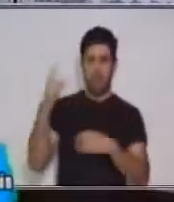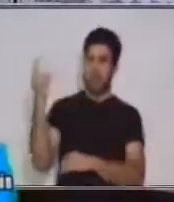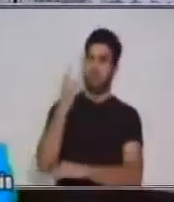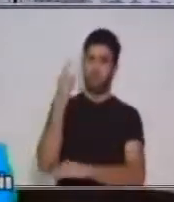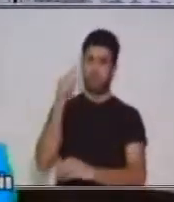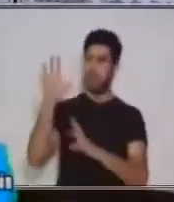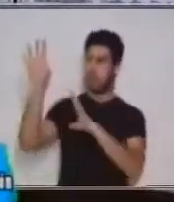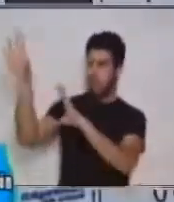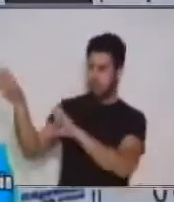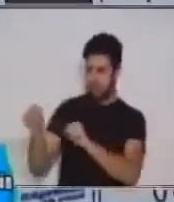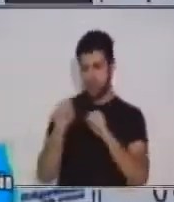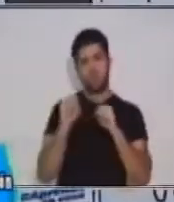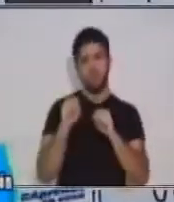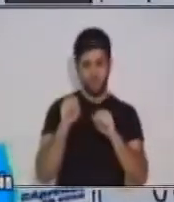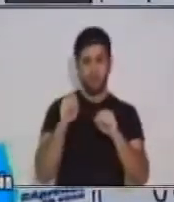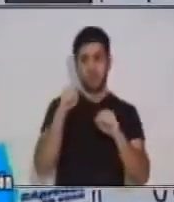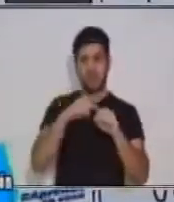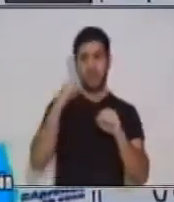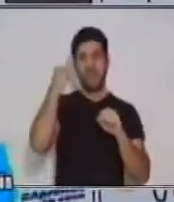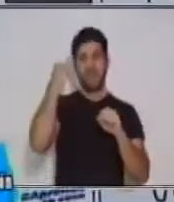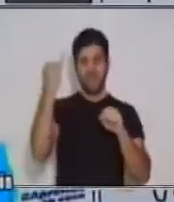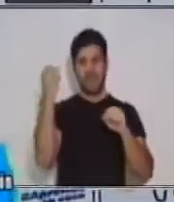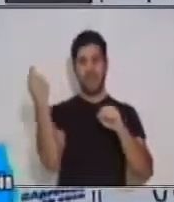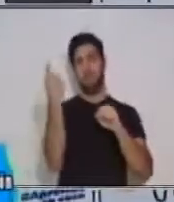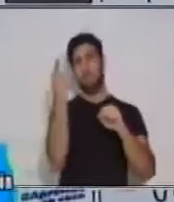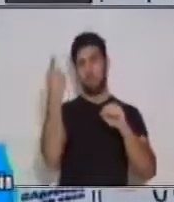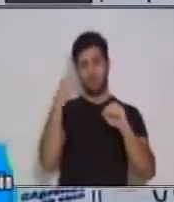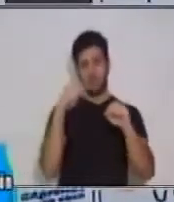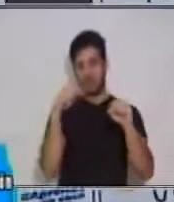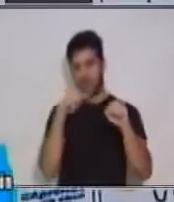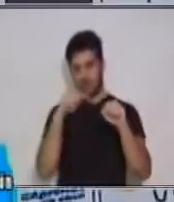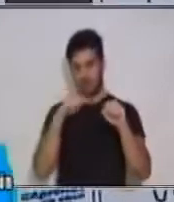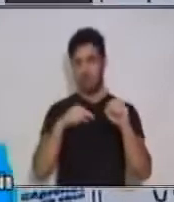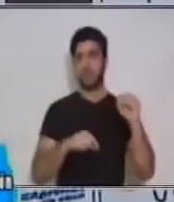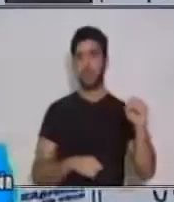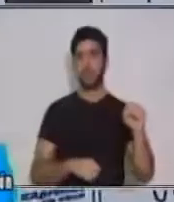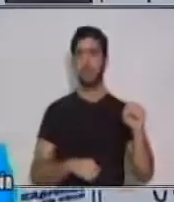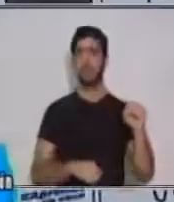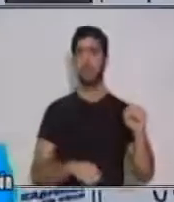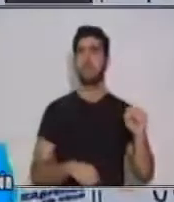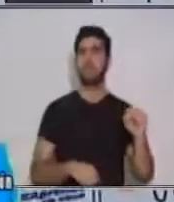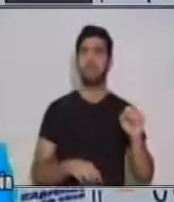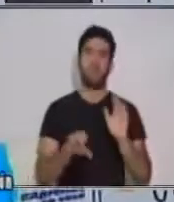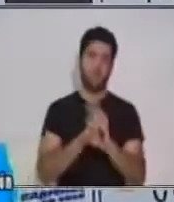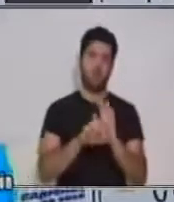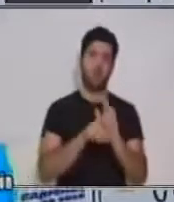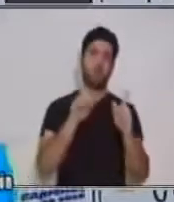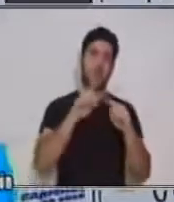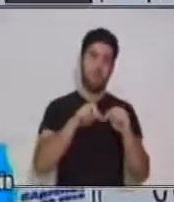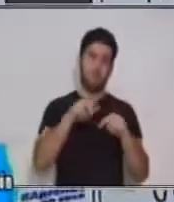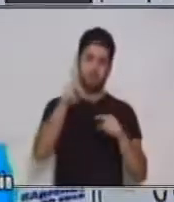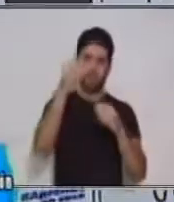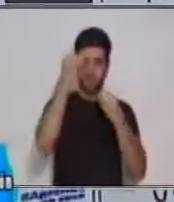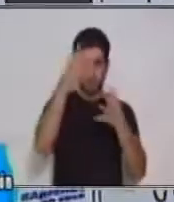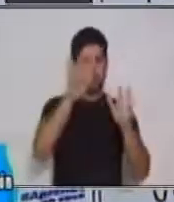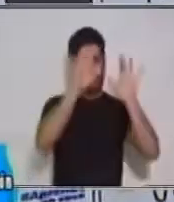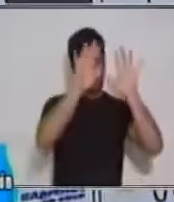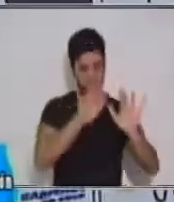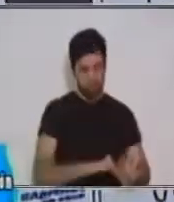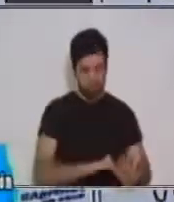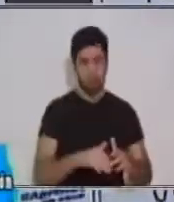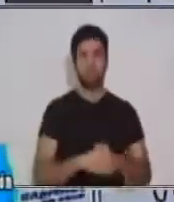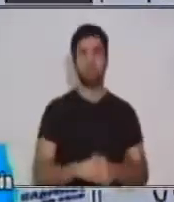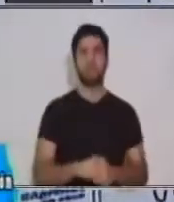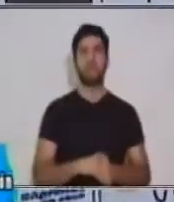es decir, lo más importante, la idea principal que tenga el texto completo, según la información que tú vayas a tener para ese